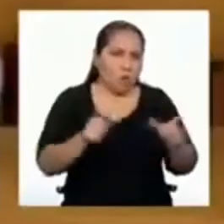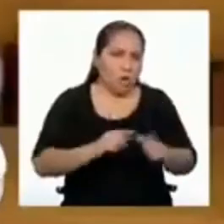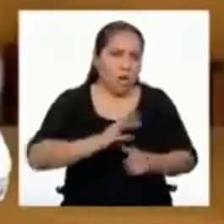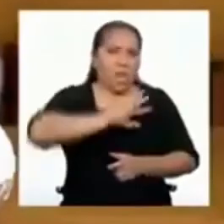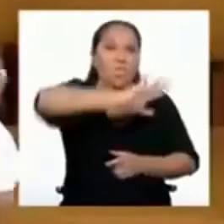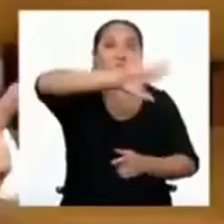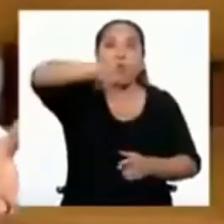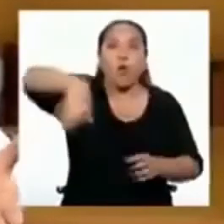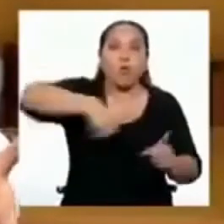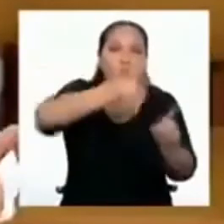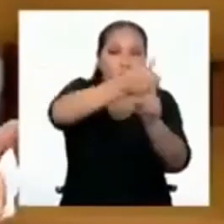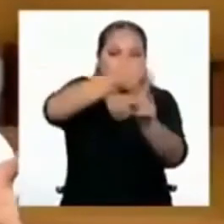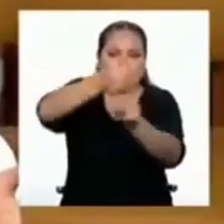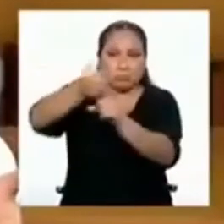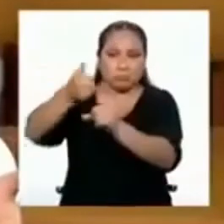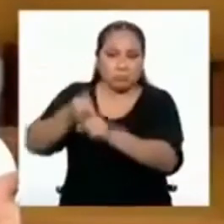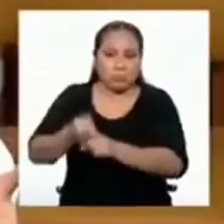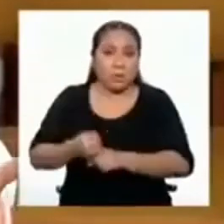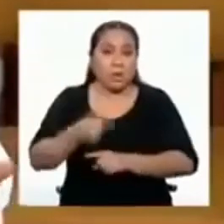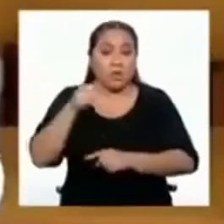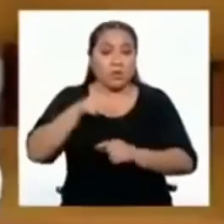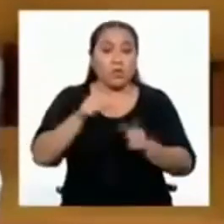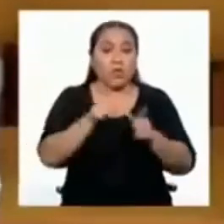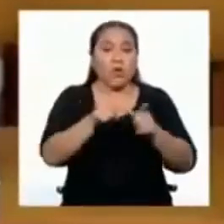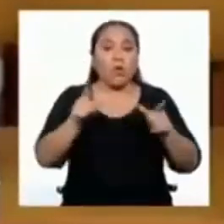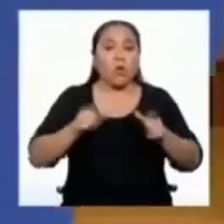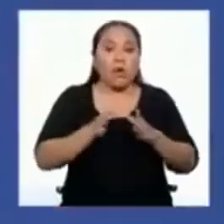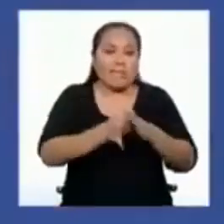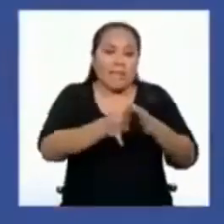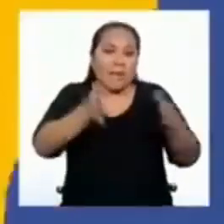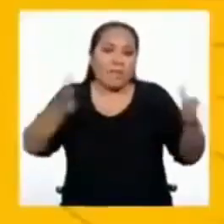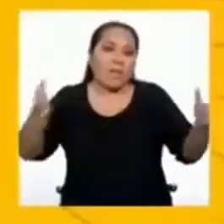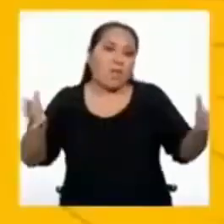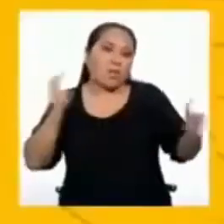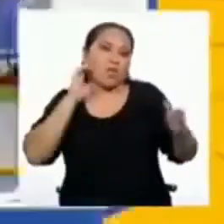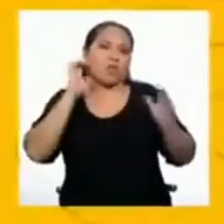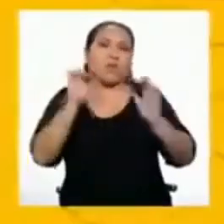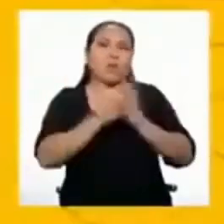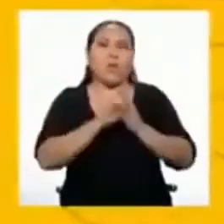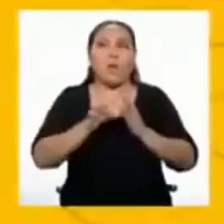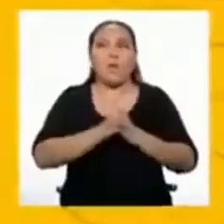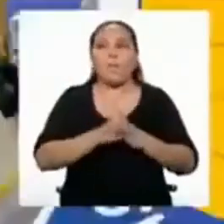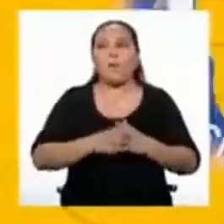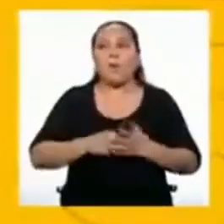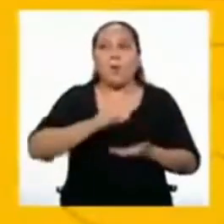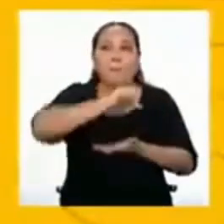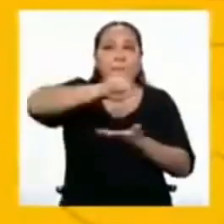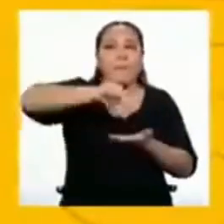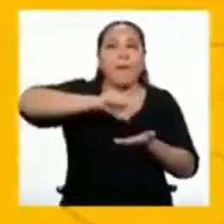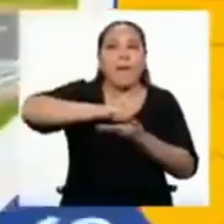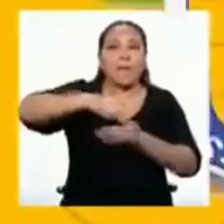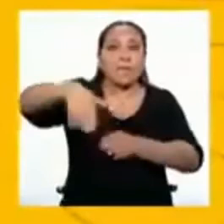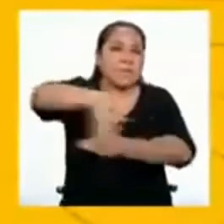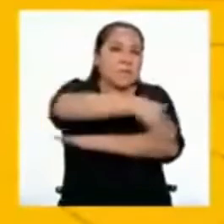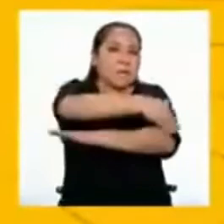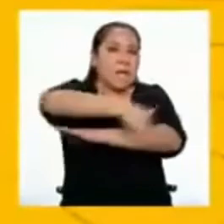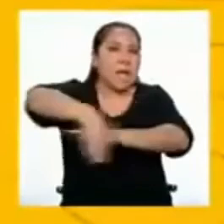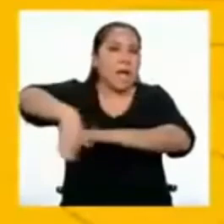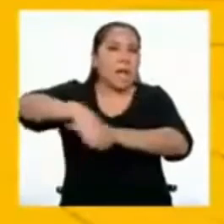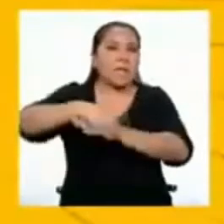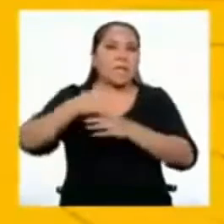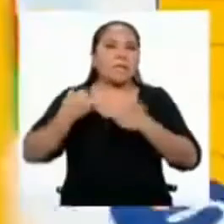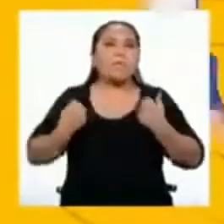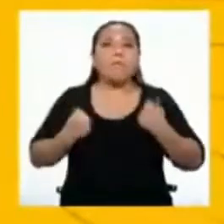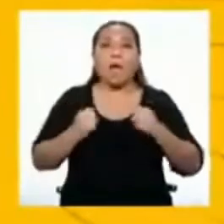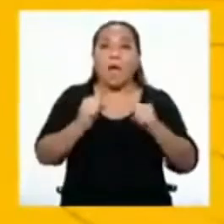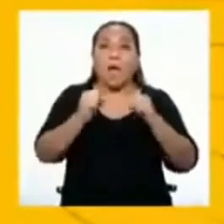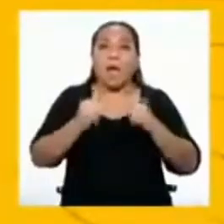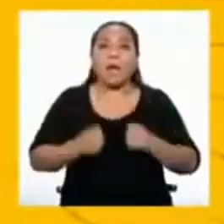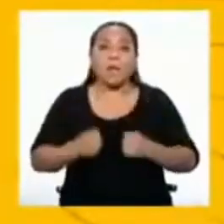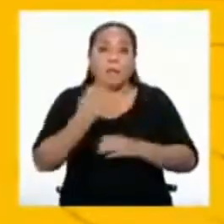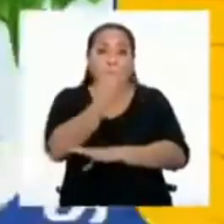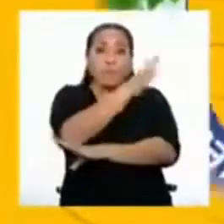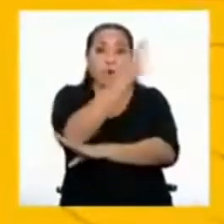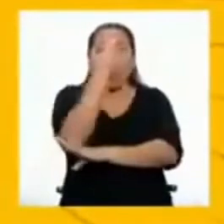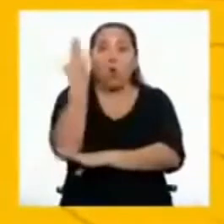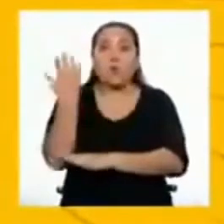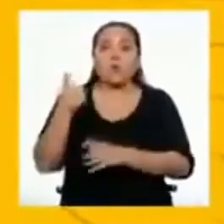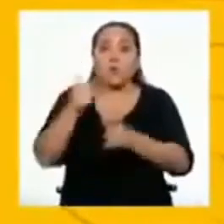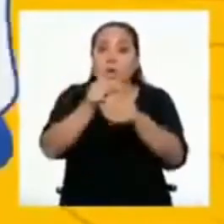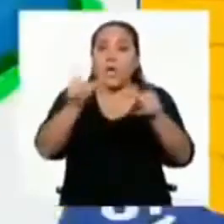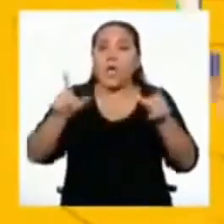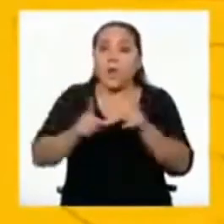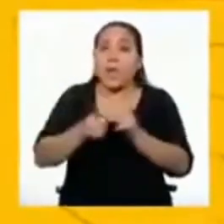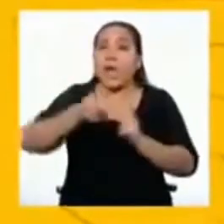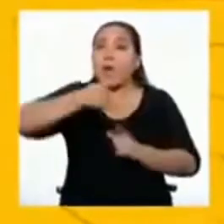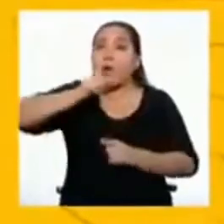pertenece. Pueden ser espacios abiertos, por ejemplo, plazas, calles, parques, bosques,